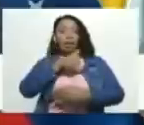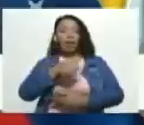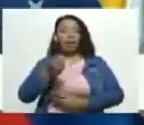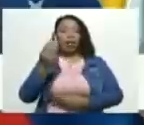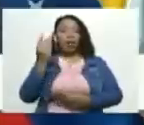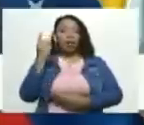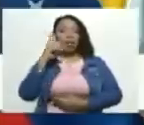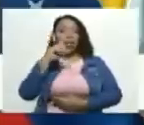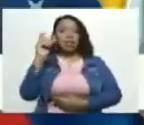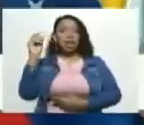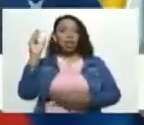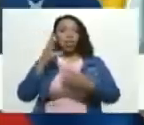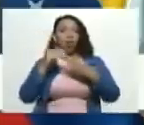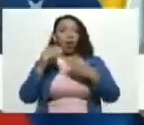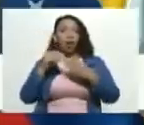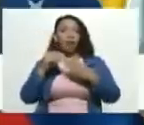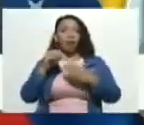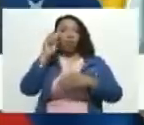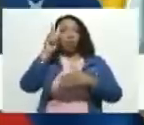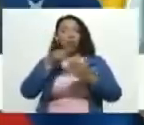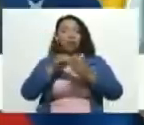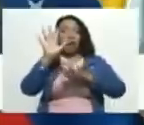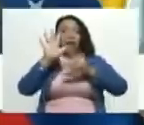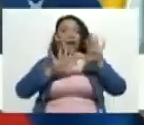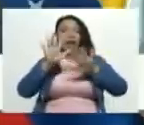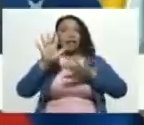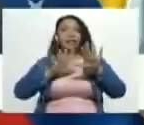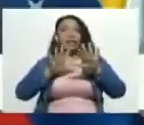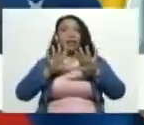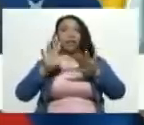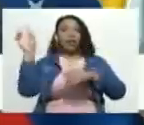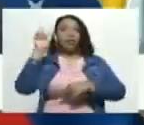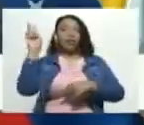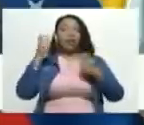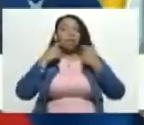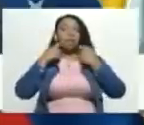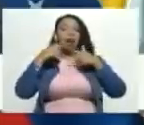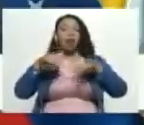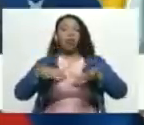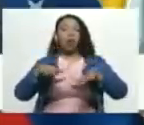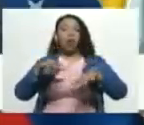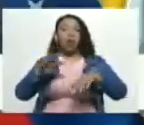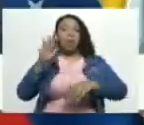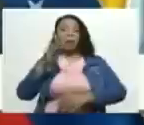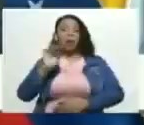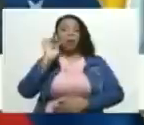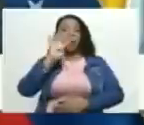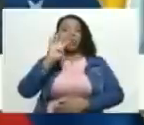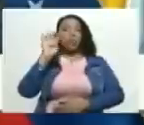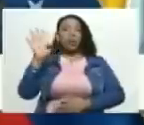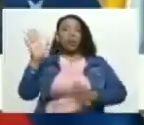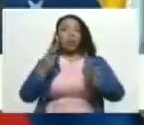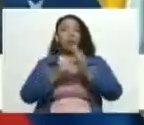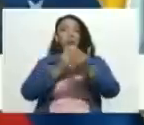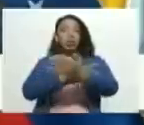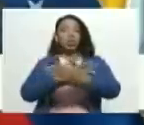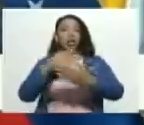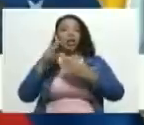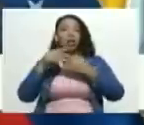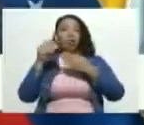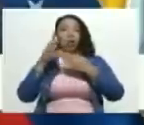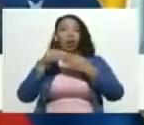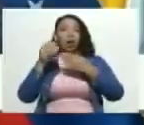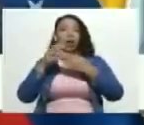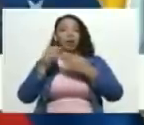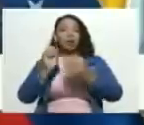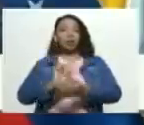desde 2015 Venezuela perdió un promedio de cuarenta cuatro mil millones de dólares